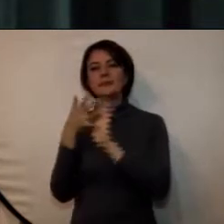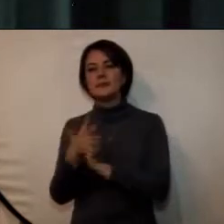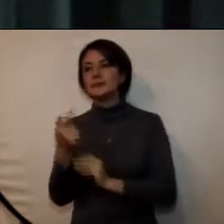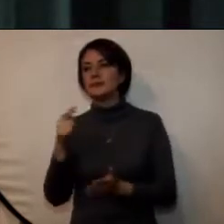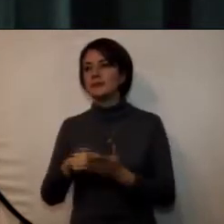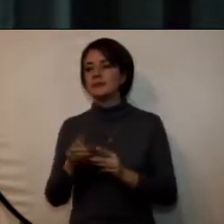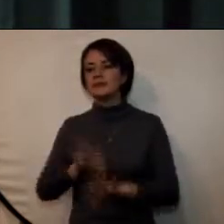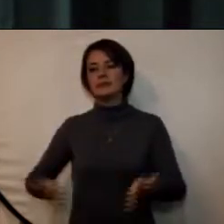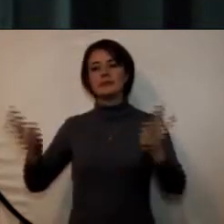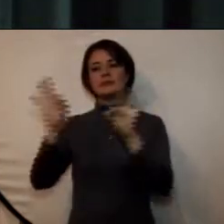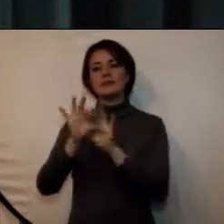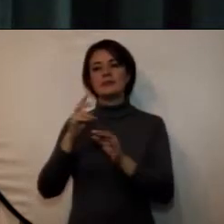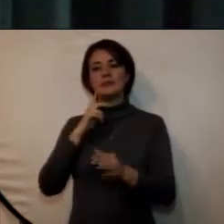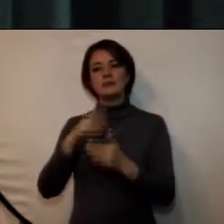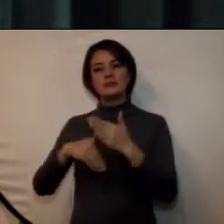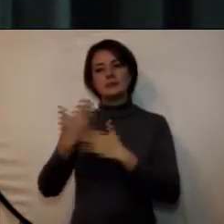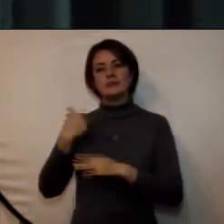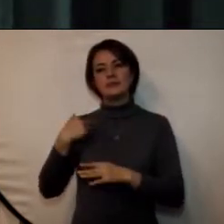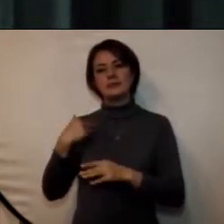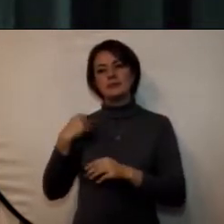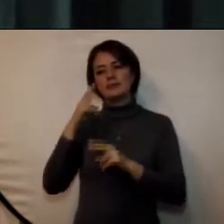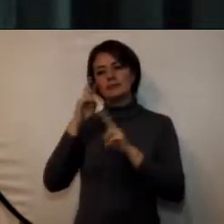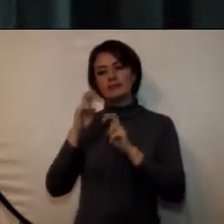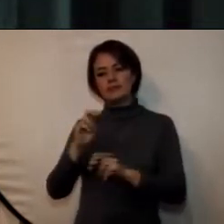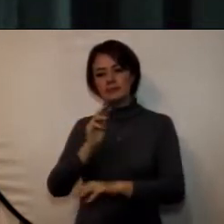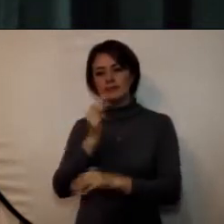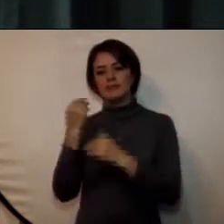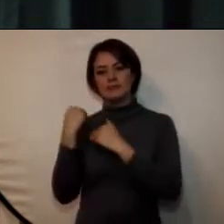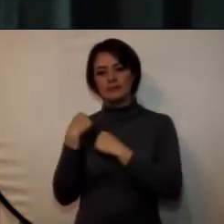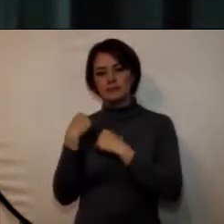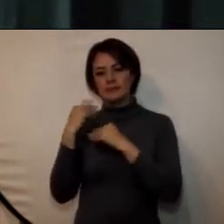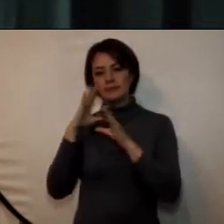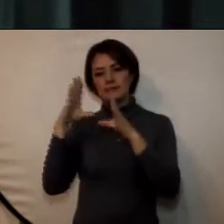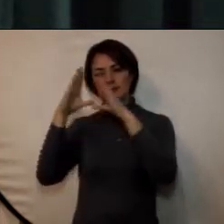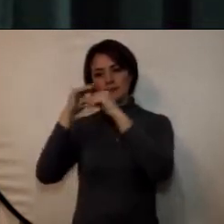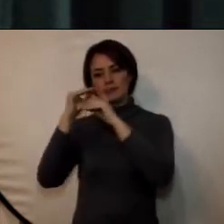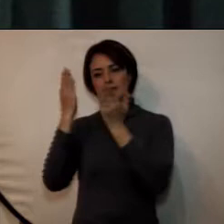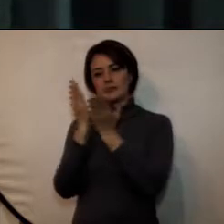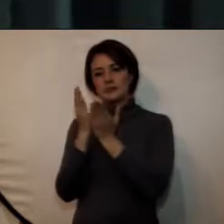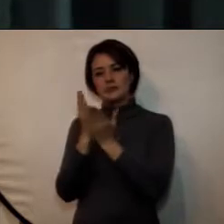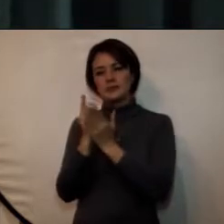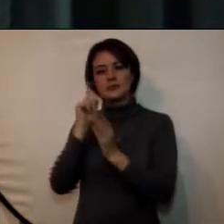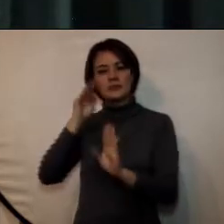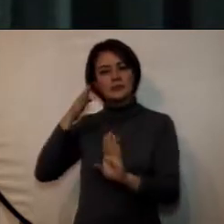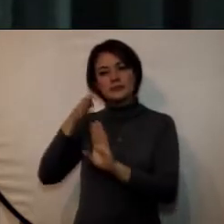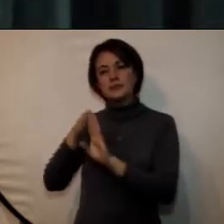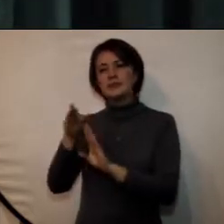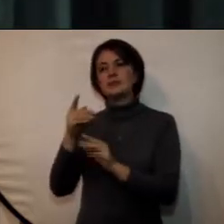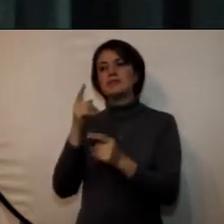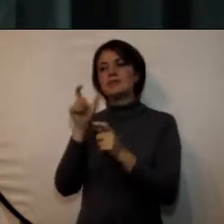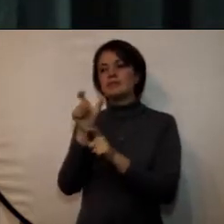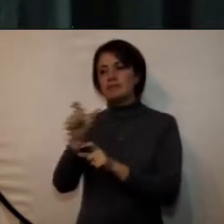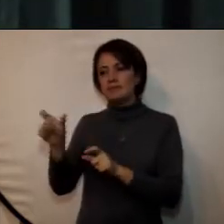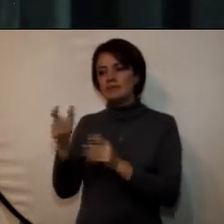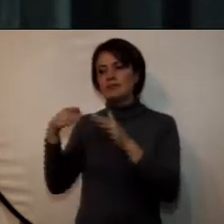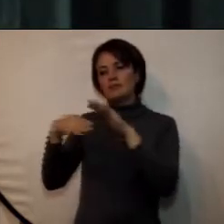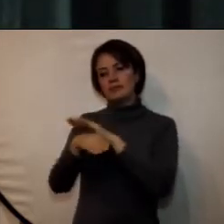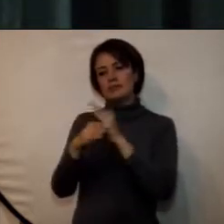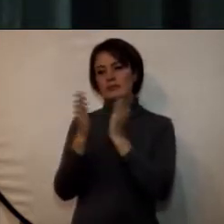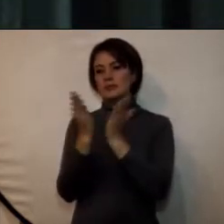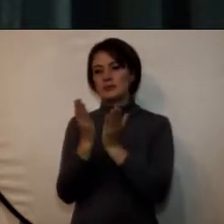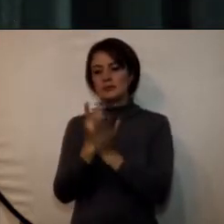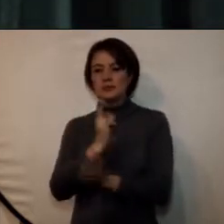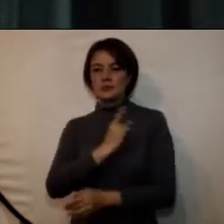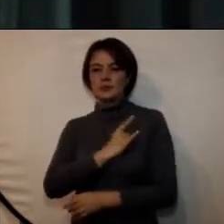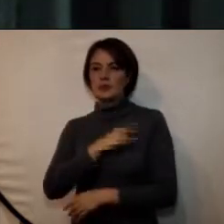con la importancia de la iniciativa ministerial en la noche estudio la cual tiene como objeto facilitar el acceso de la educación superior